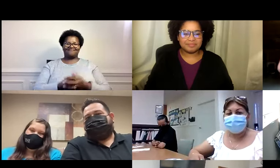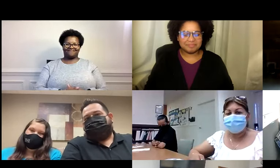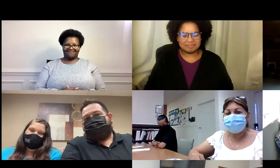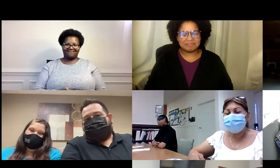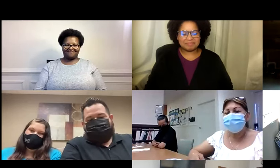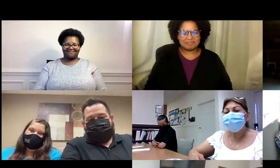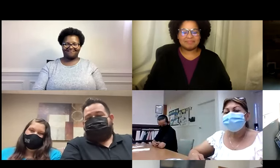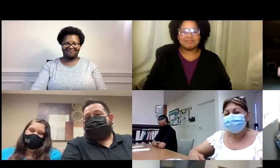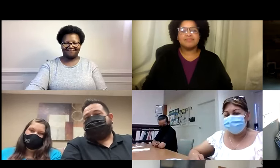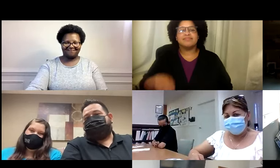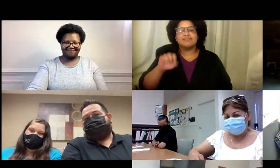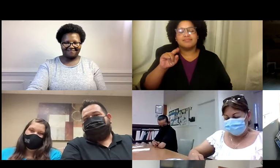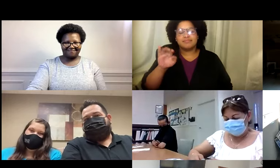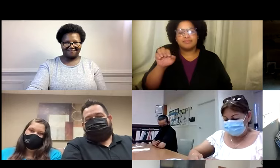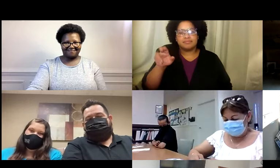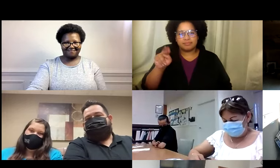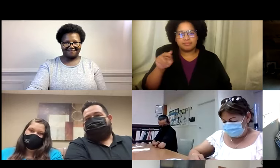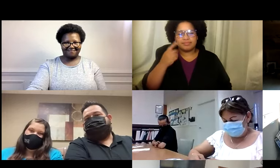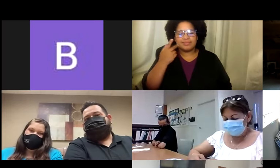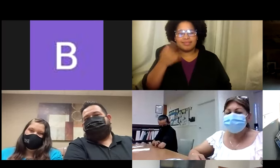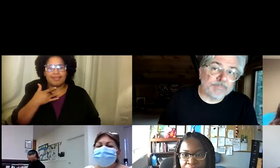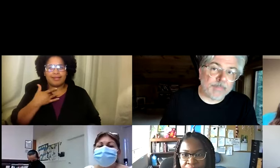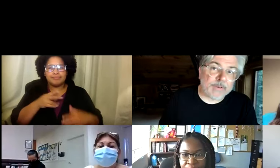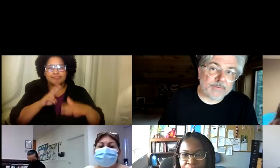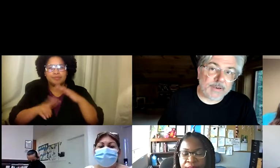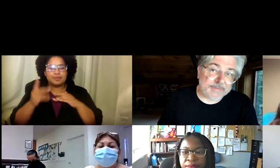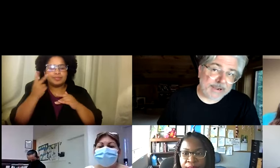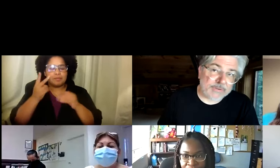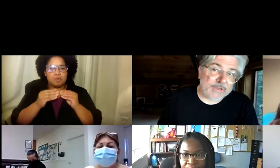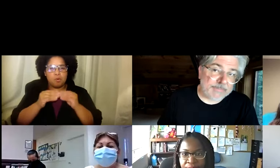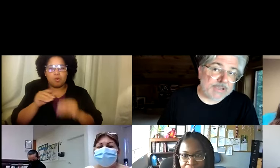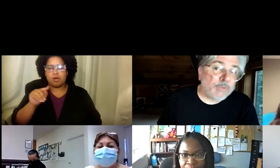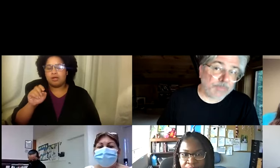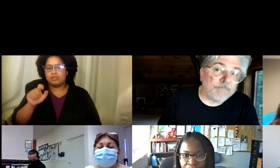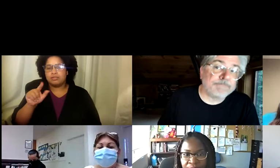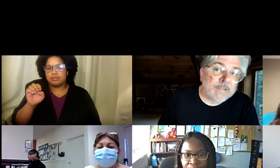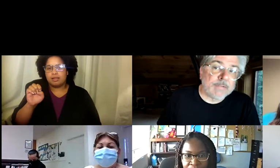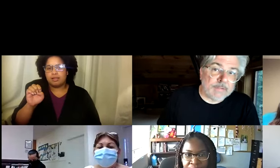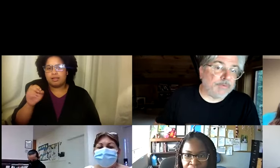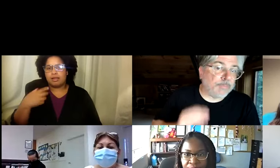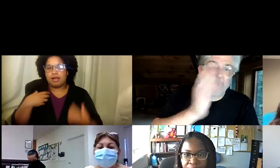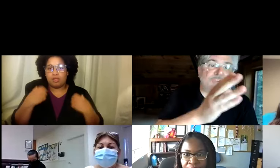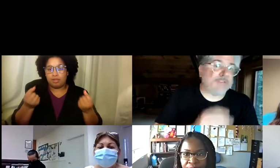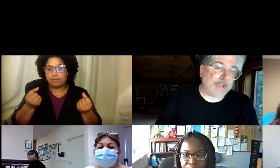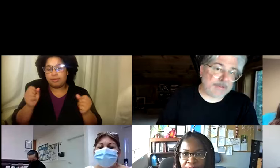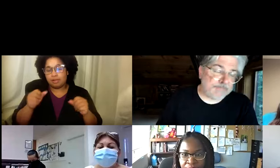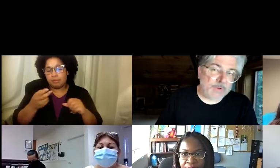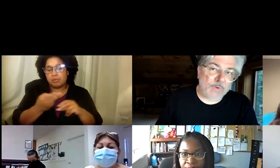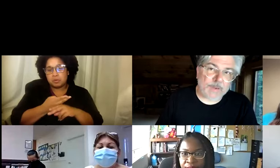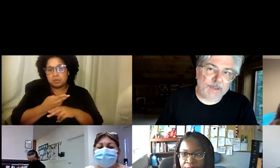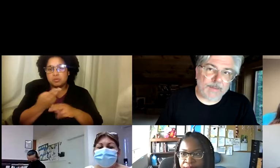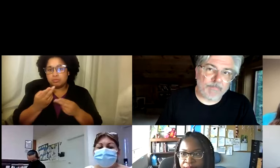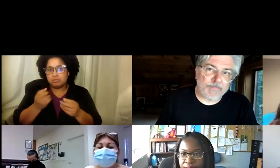Exacto. de hecho Esteban. Siento yo. Y esa es mi predicción. Que vamos a ver mucha, mucho, mucho más. Este tele salud.